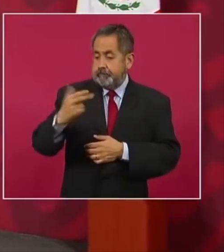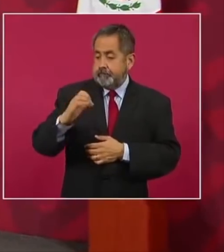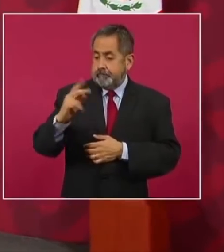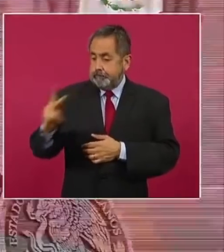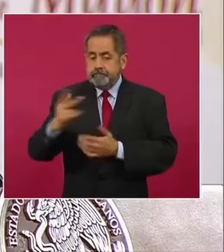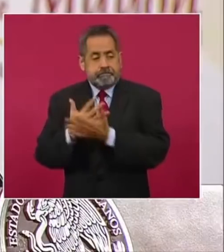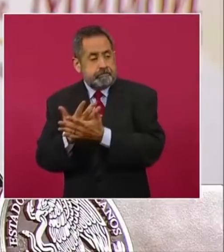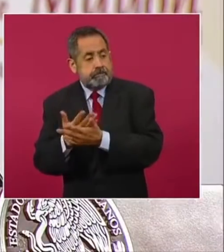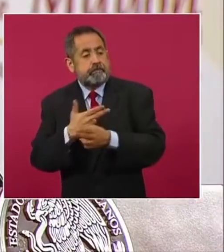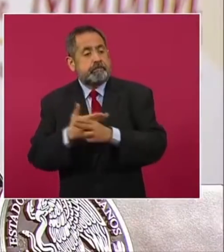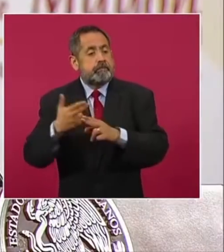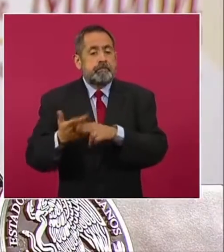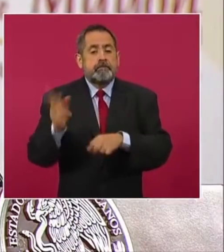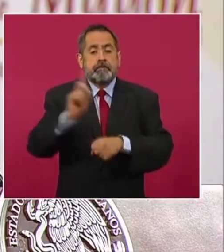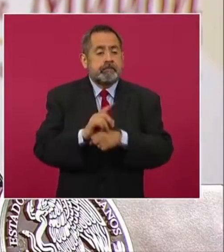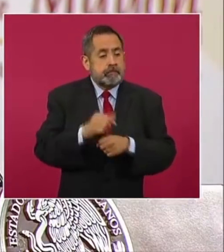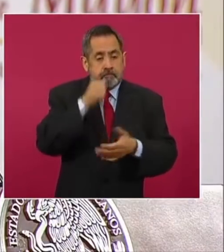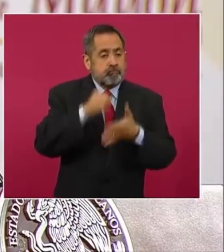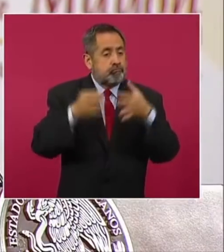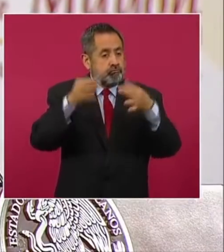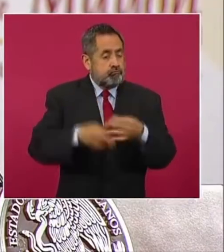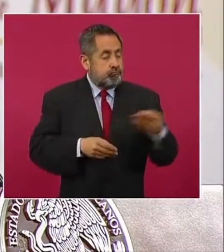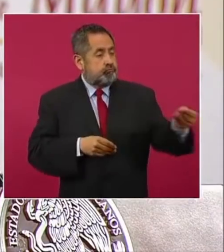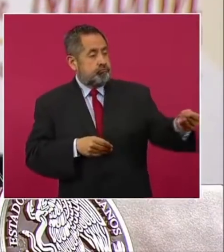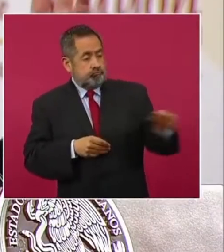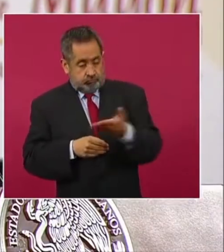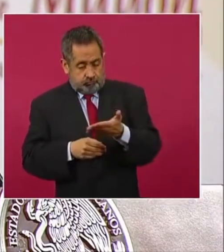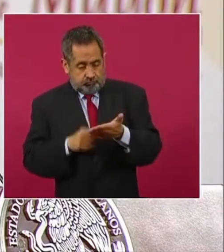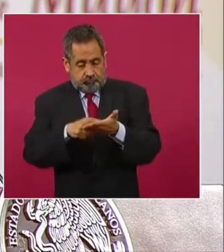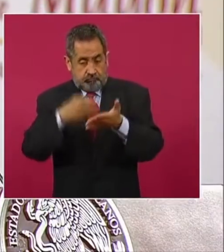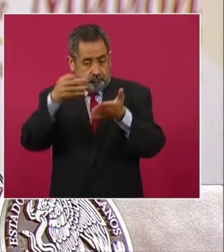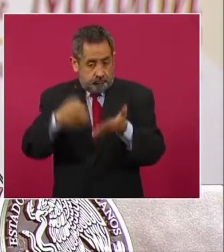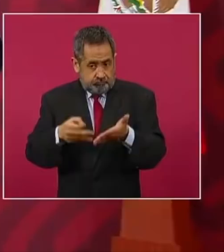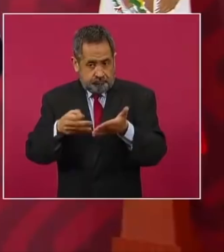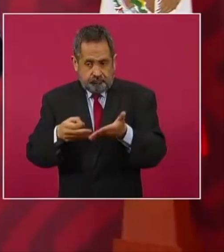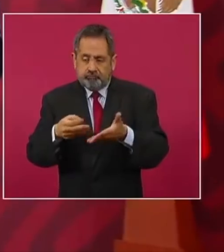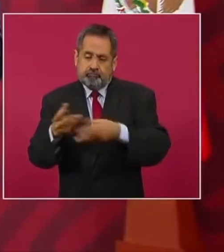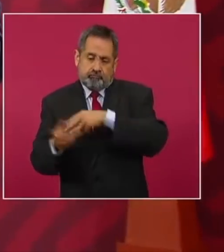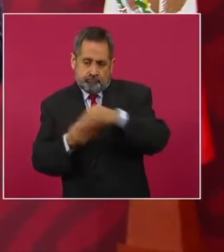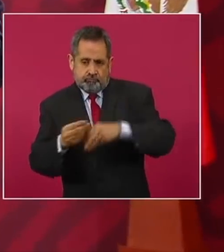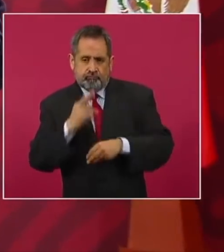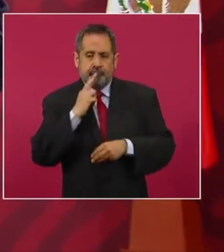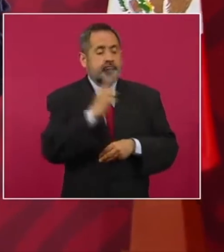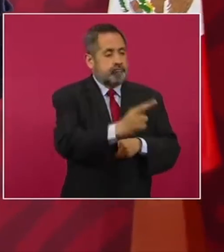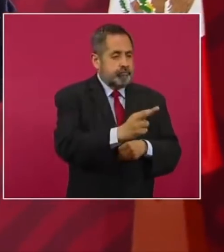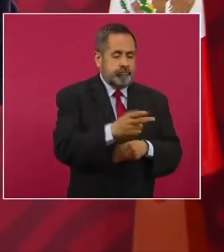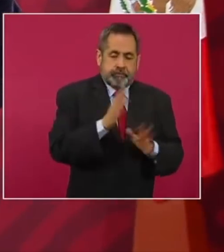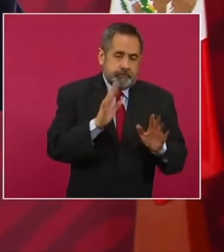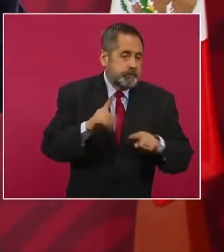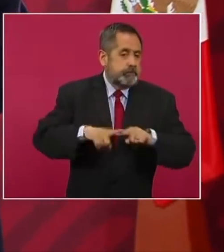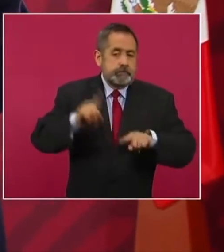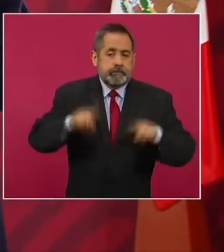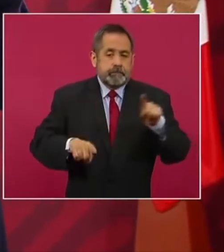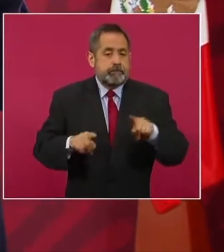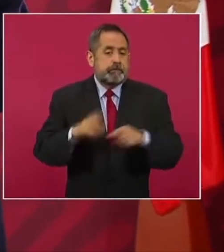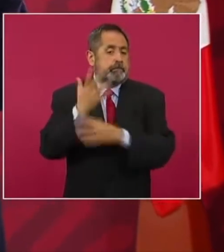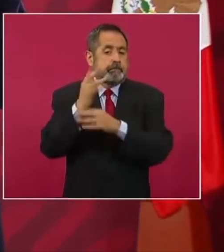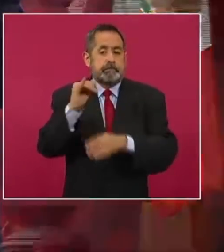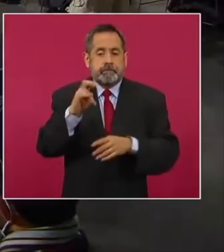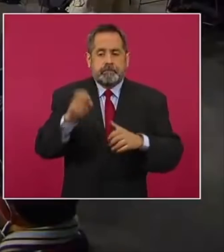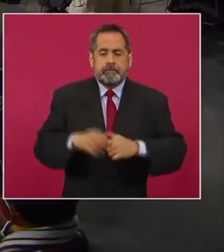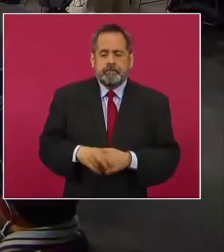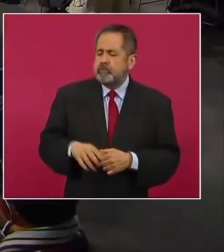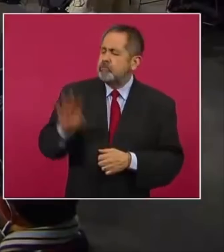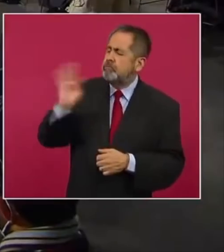formal le llegue alguna notificación si es que el Instituto Nacional Electoral decide hacer. Si él